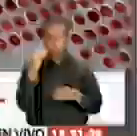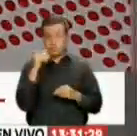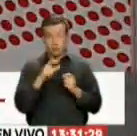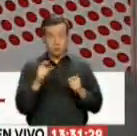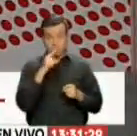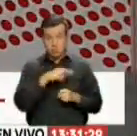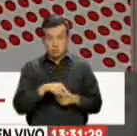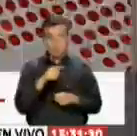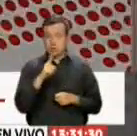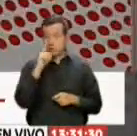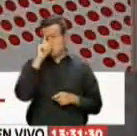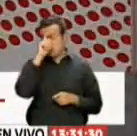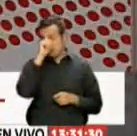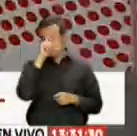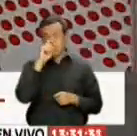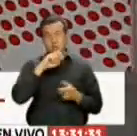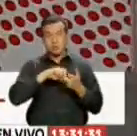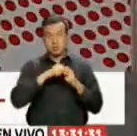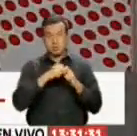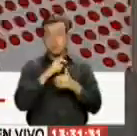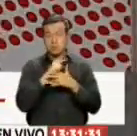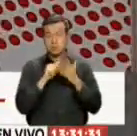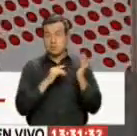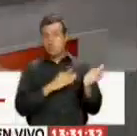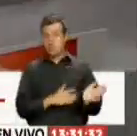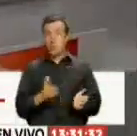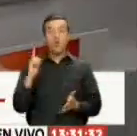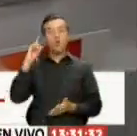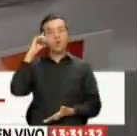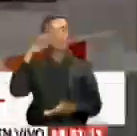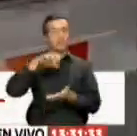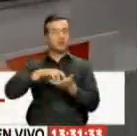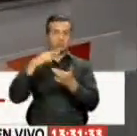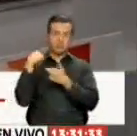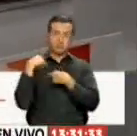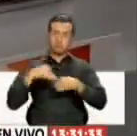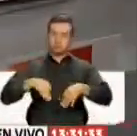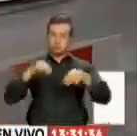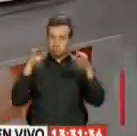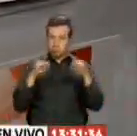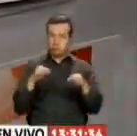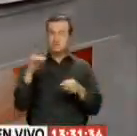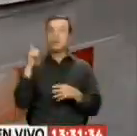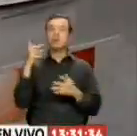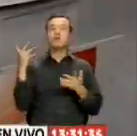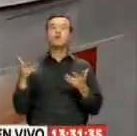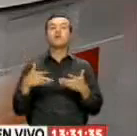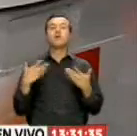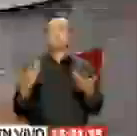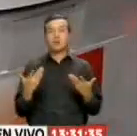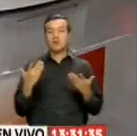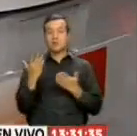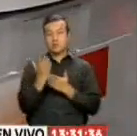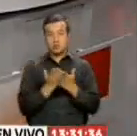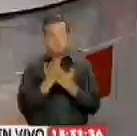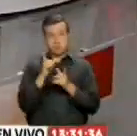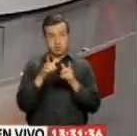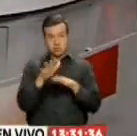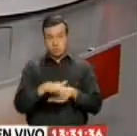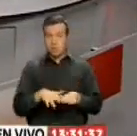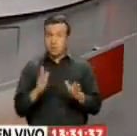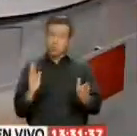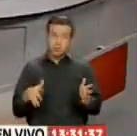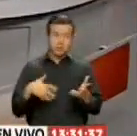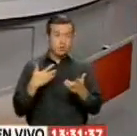En pésimas circunstancias Lo que tiene que ser Un estado responsable Es acercar Los servicios De la gente